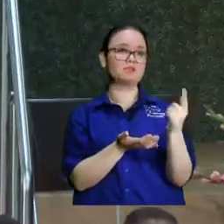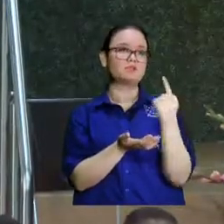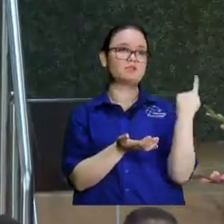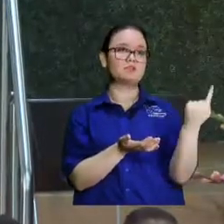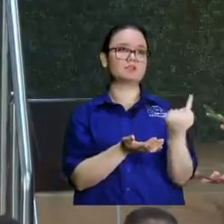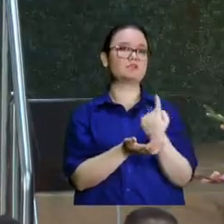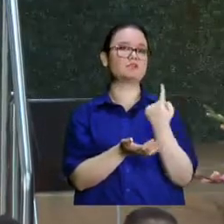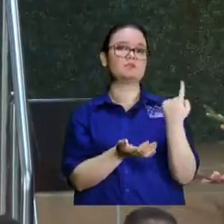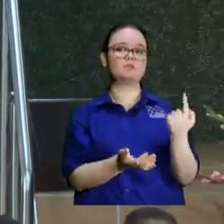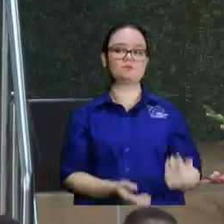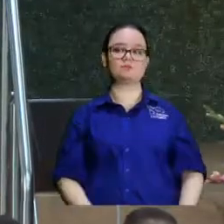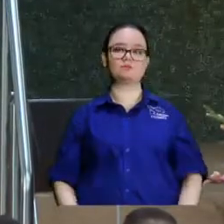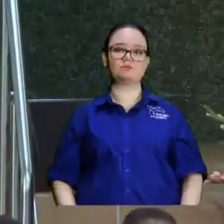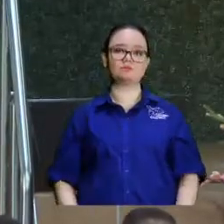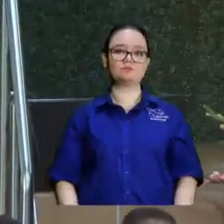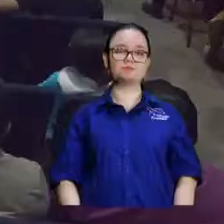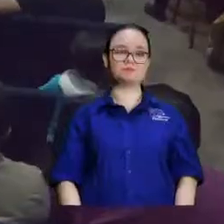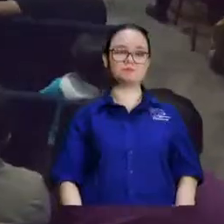tenés